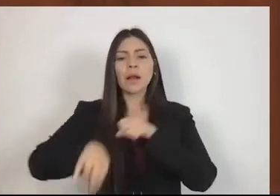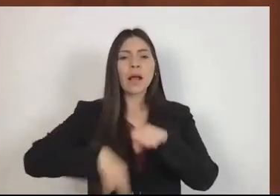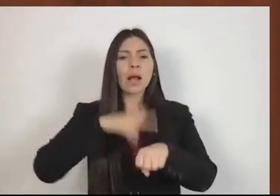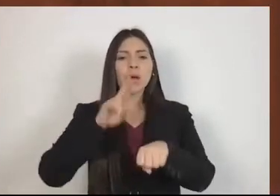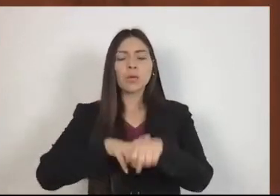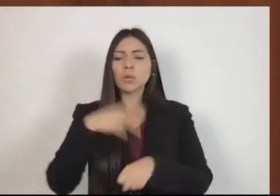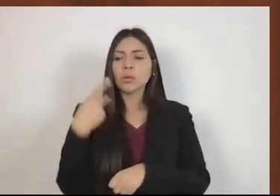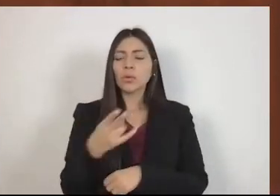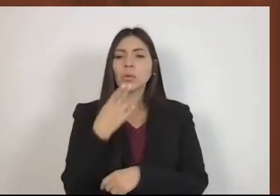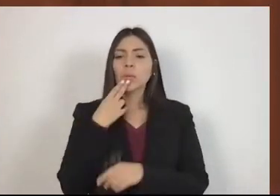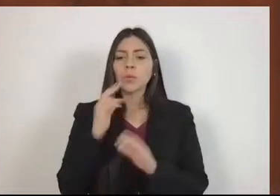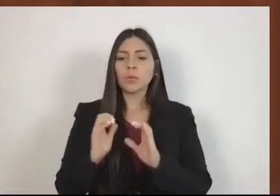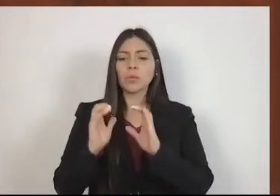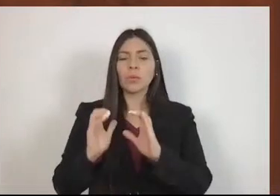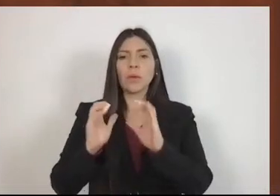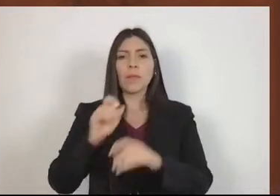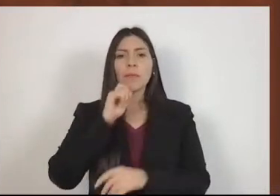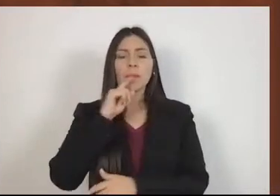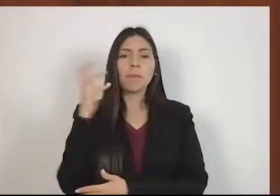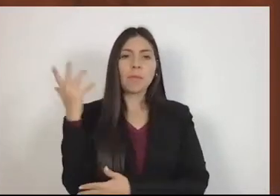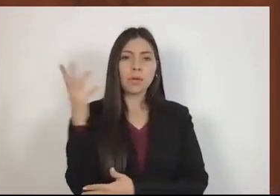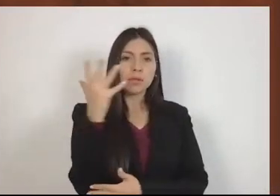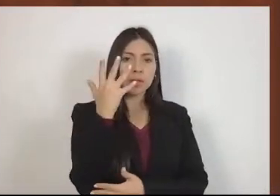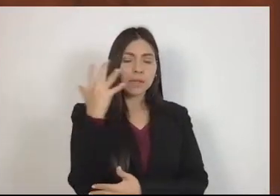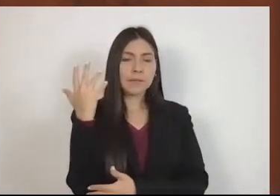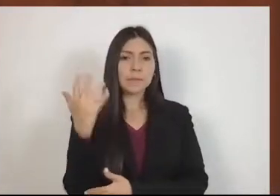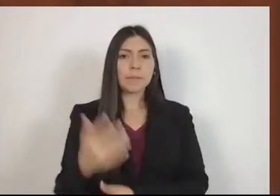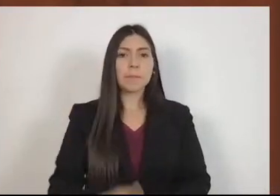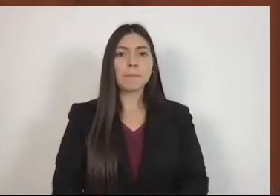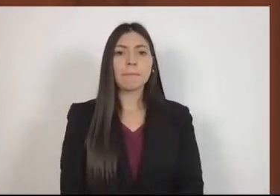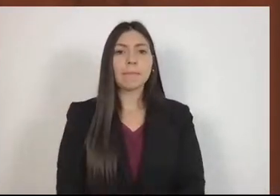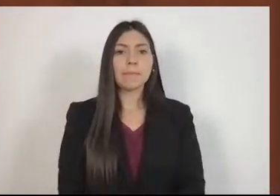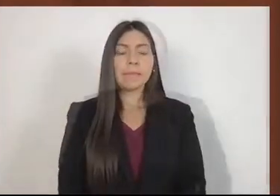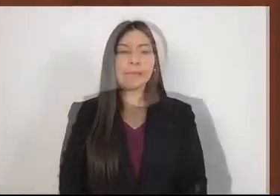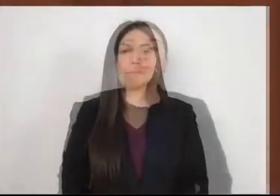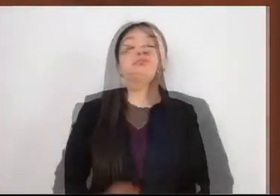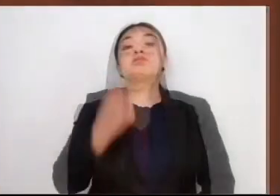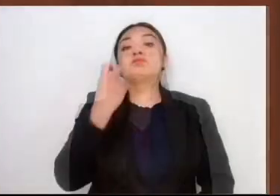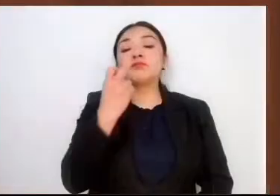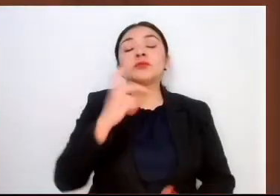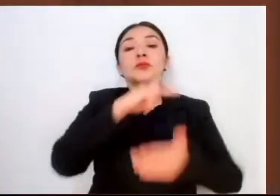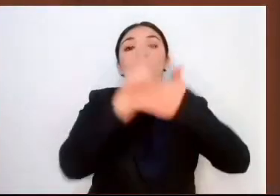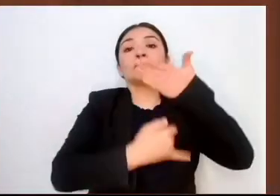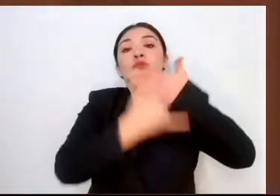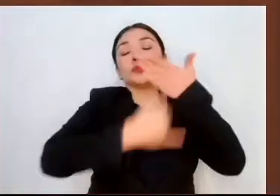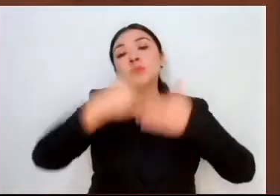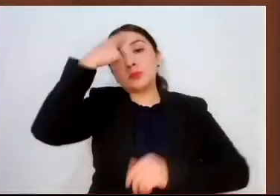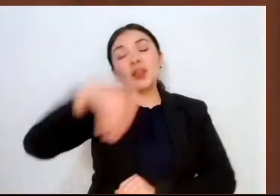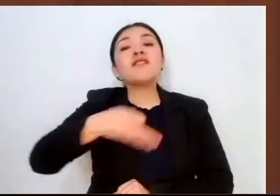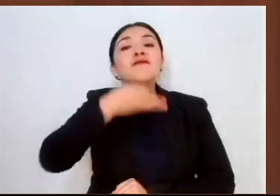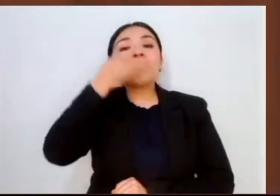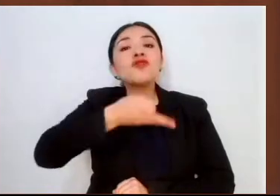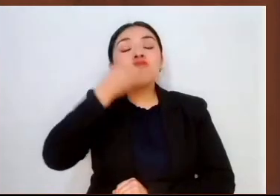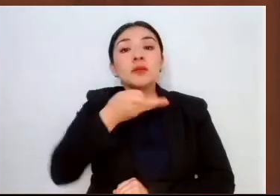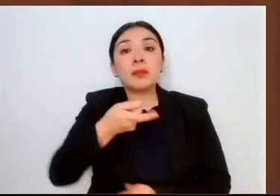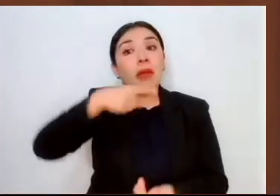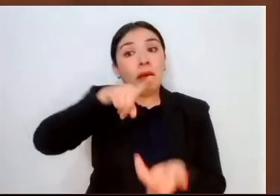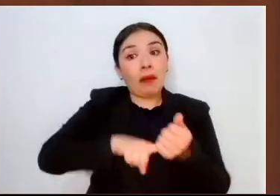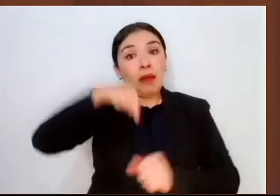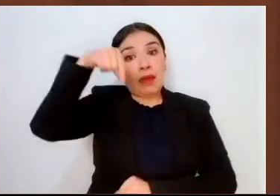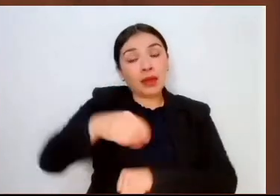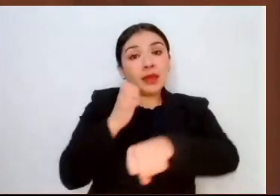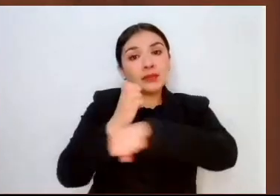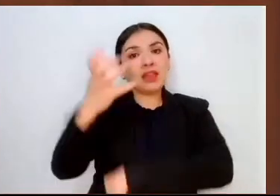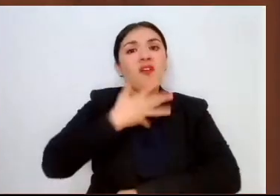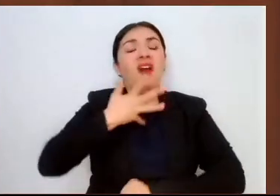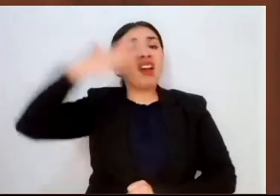en especial de nuestros bosques. Proyecto estratégico del aflor. La entidad mantiene el liderazgo a